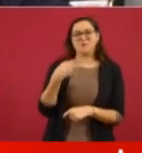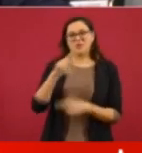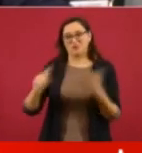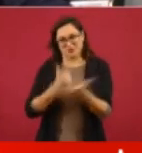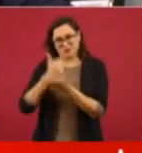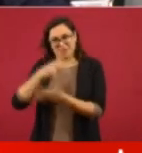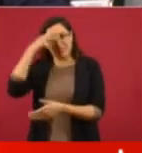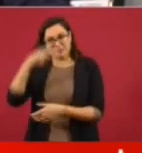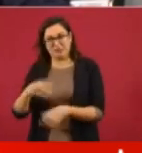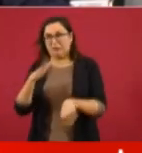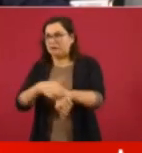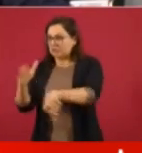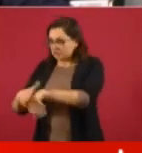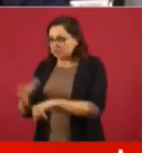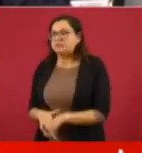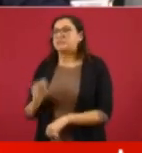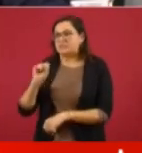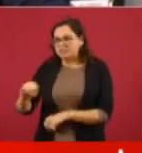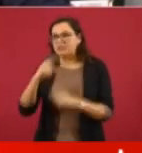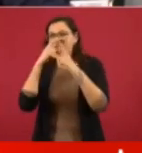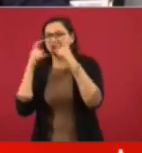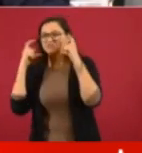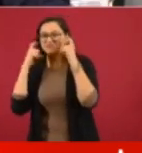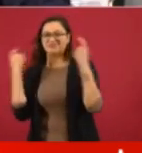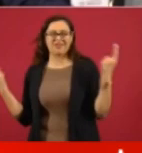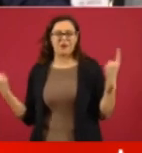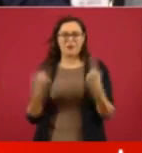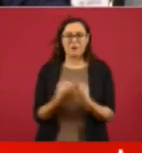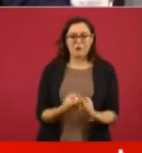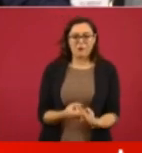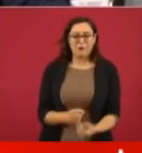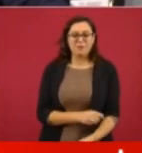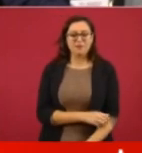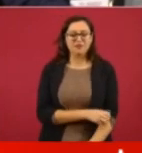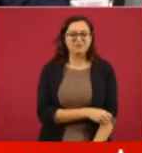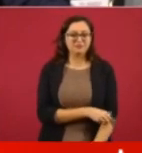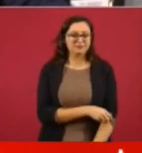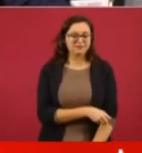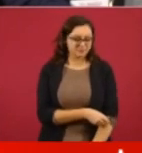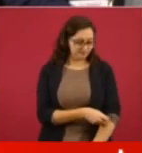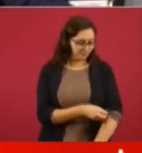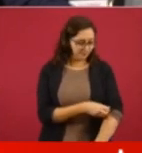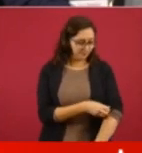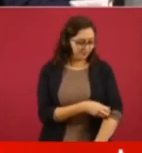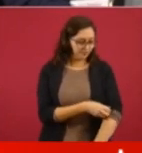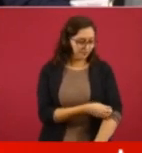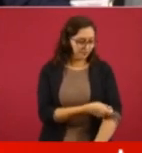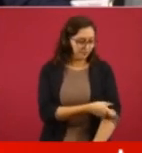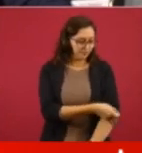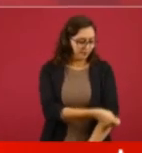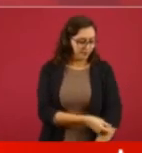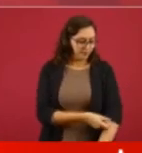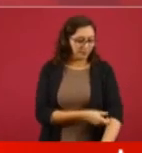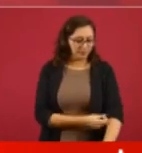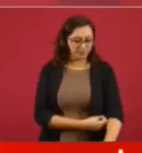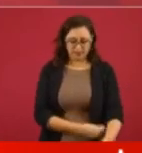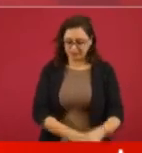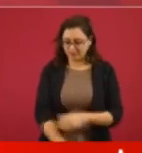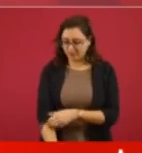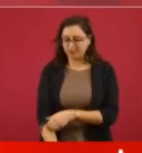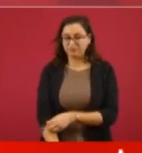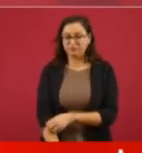cubrebocas, ¿no es una contradicción que a la gente no le ayuda? No, es que